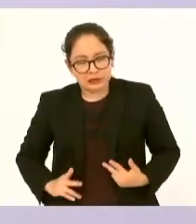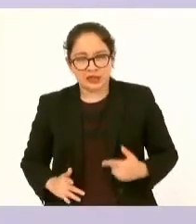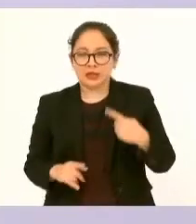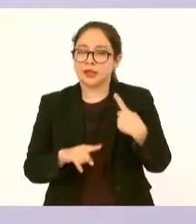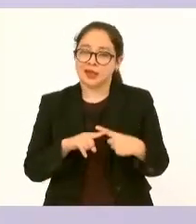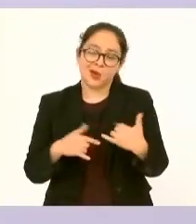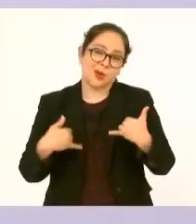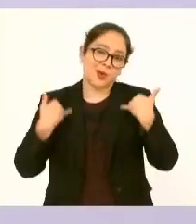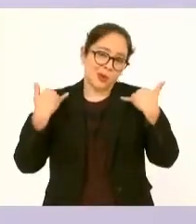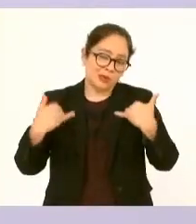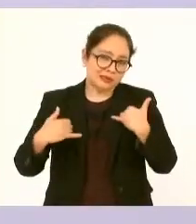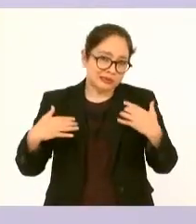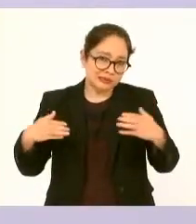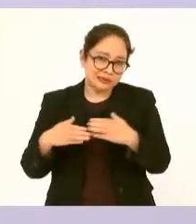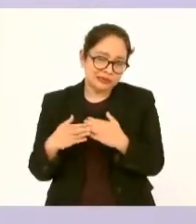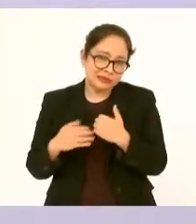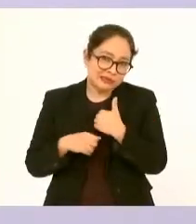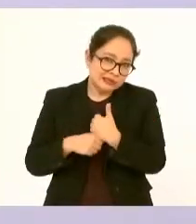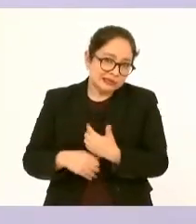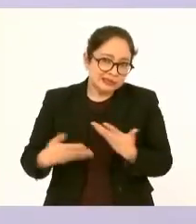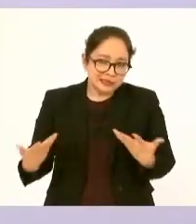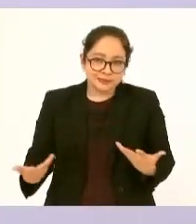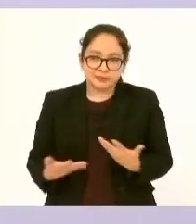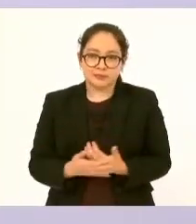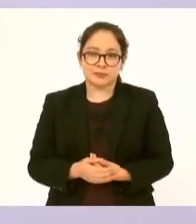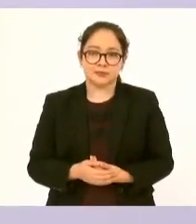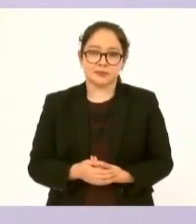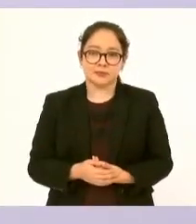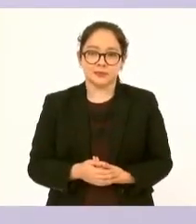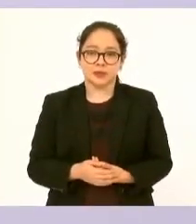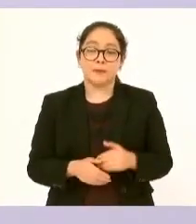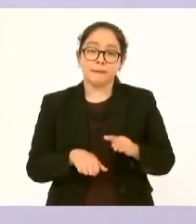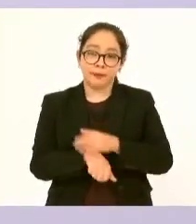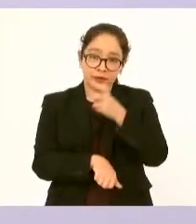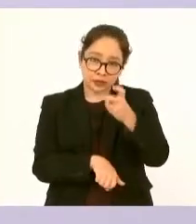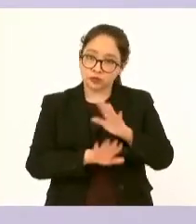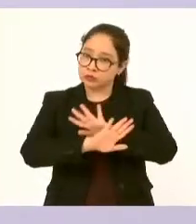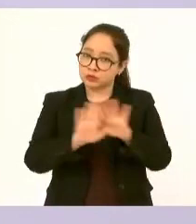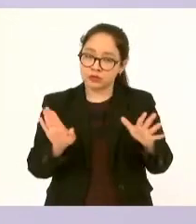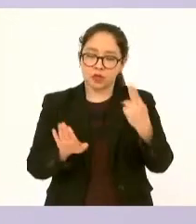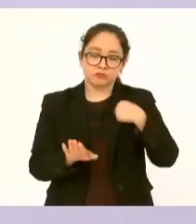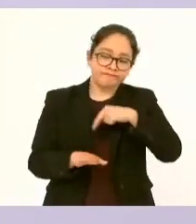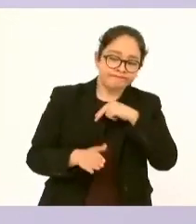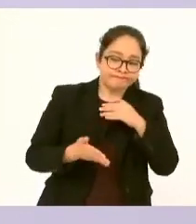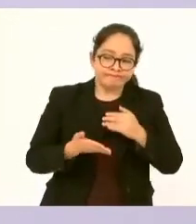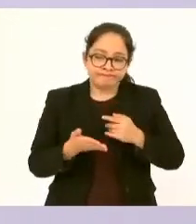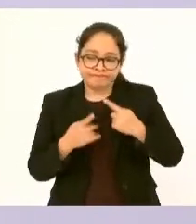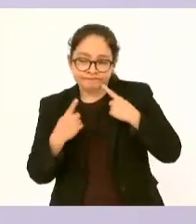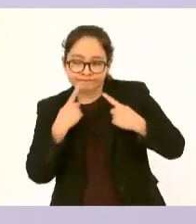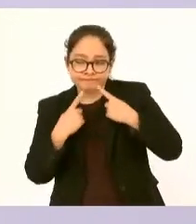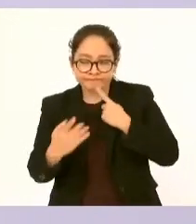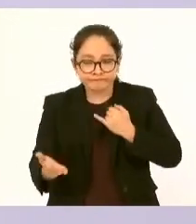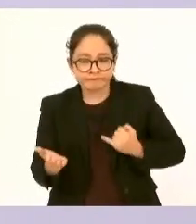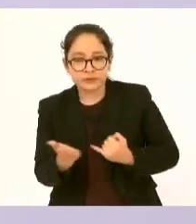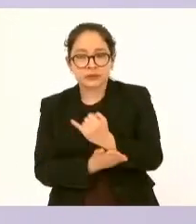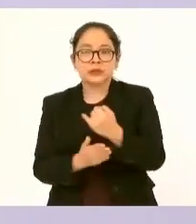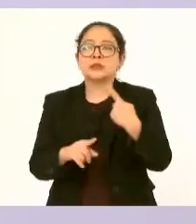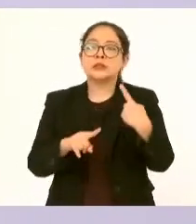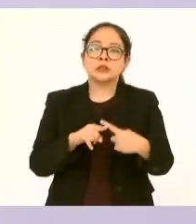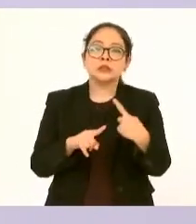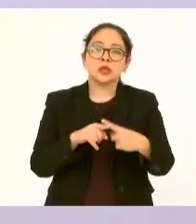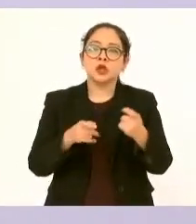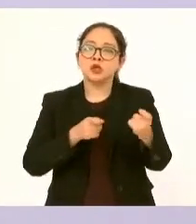hemos tomado la decisión de que los puertos los maneje la secretaría